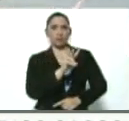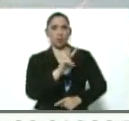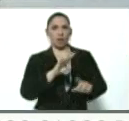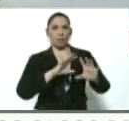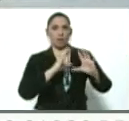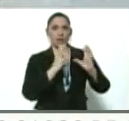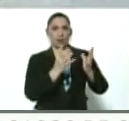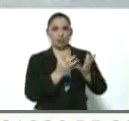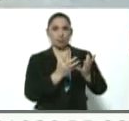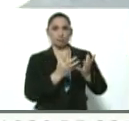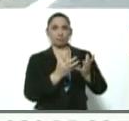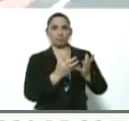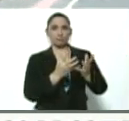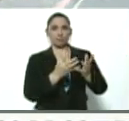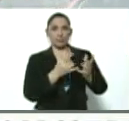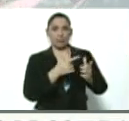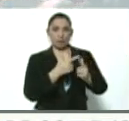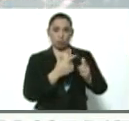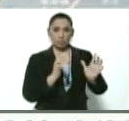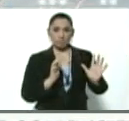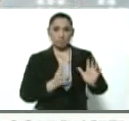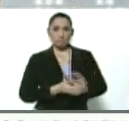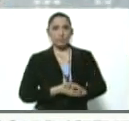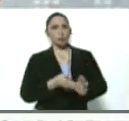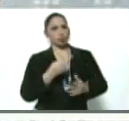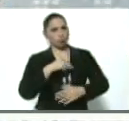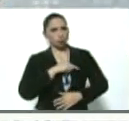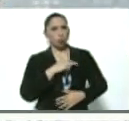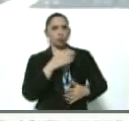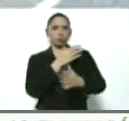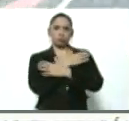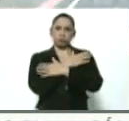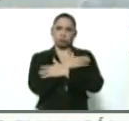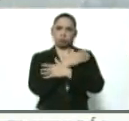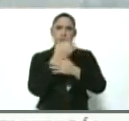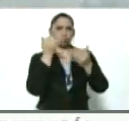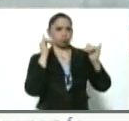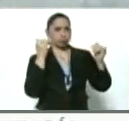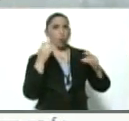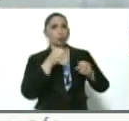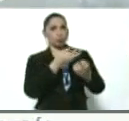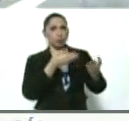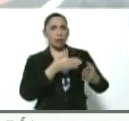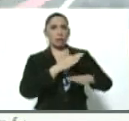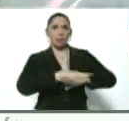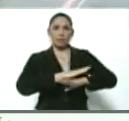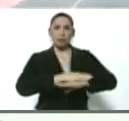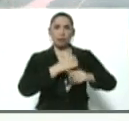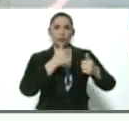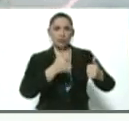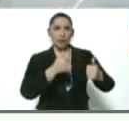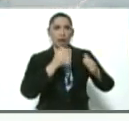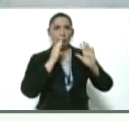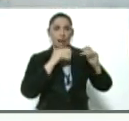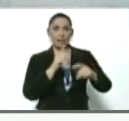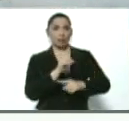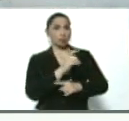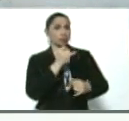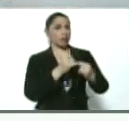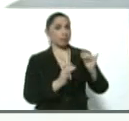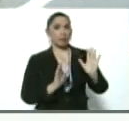planeta. Así es de que celebramos que ustedes la estén pasando bien con la debida alerta de que esto no ha terminado.